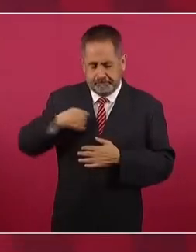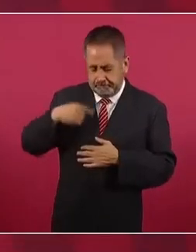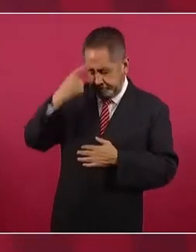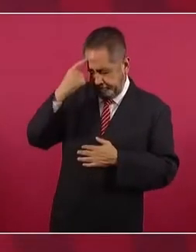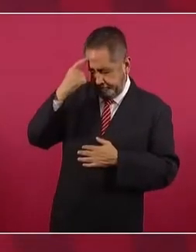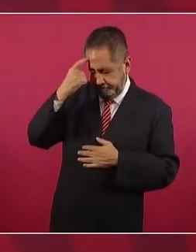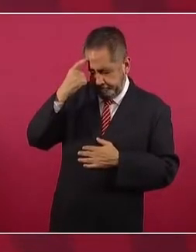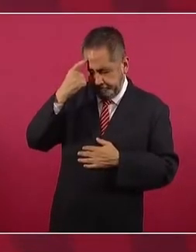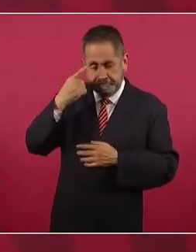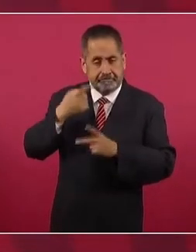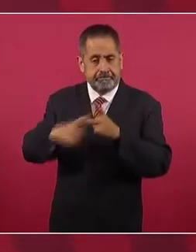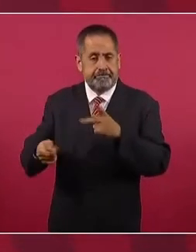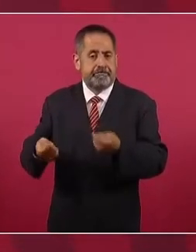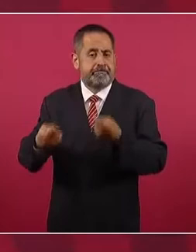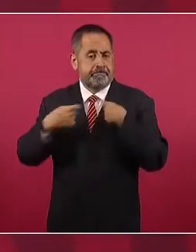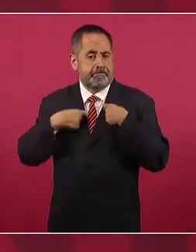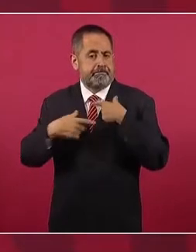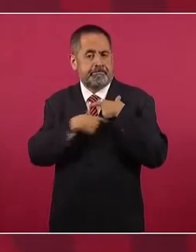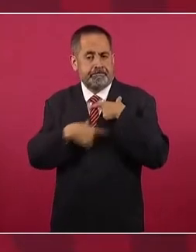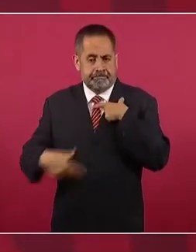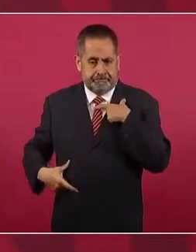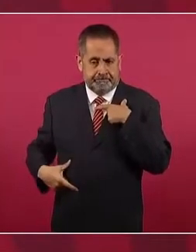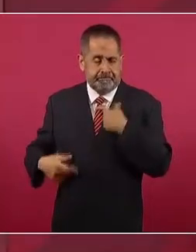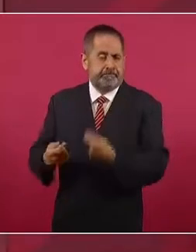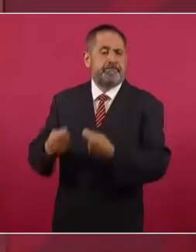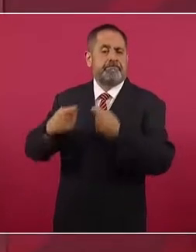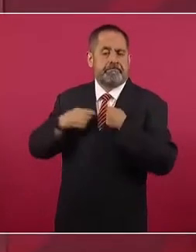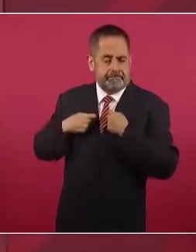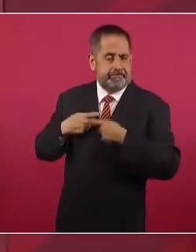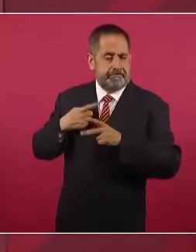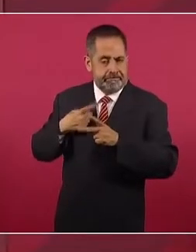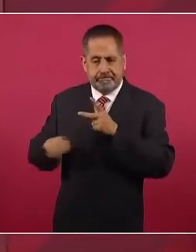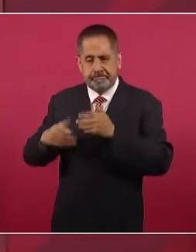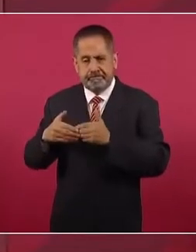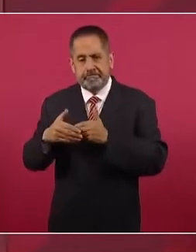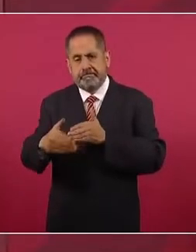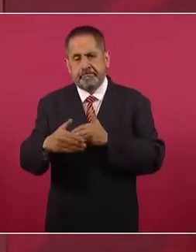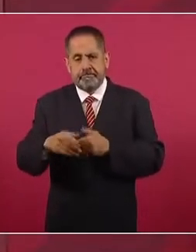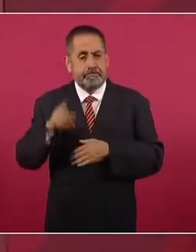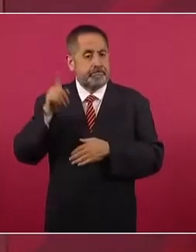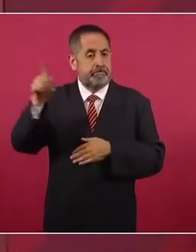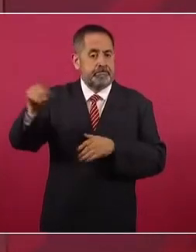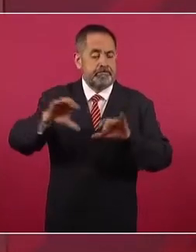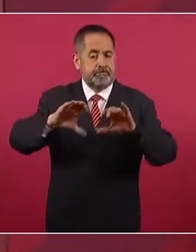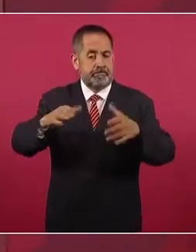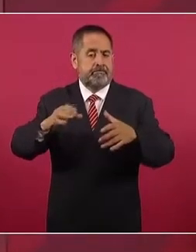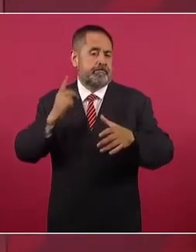posesión en el Congreso,